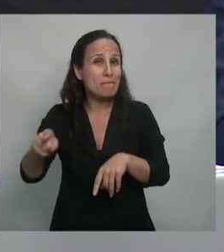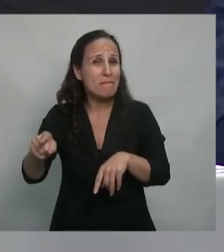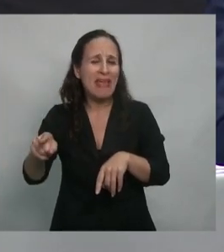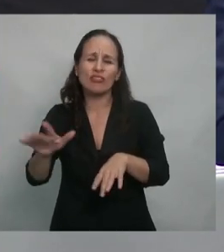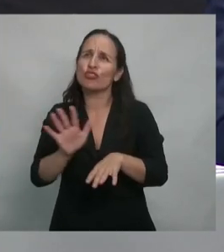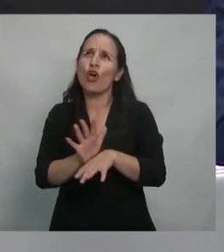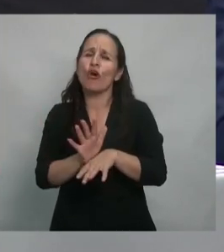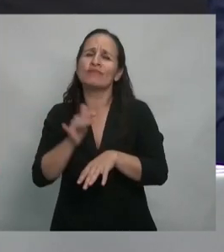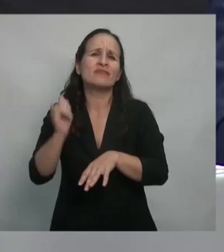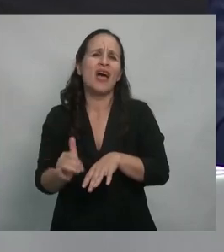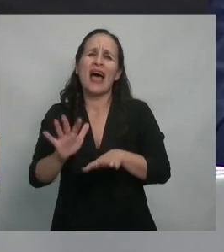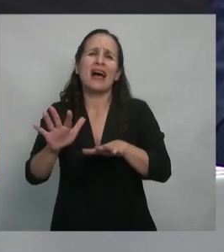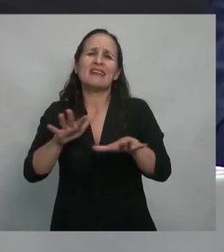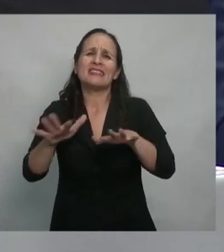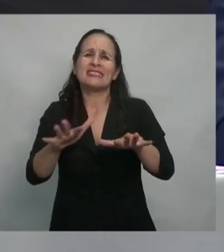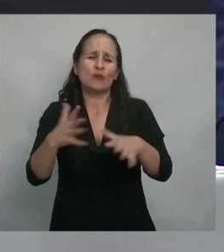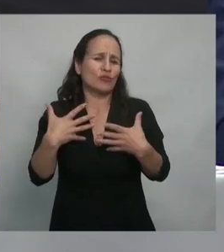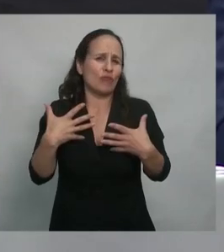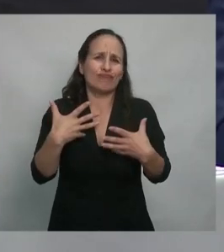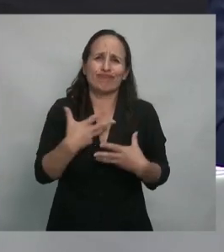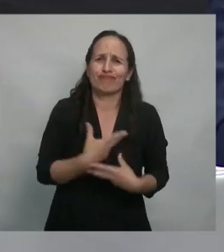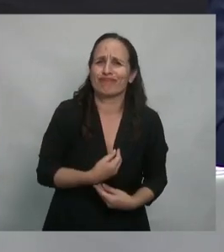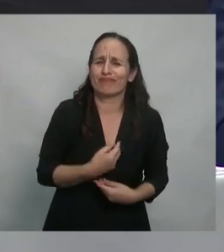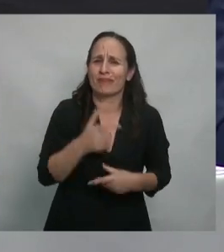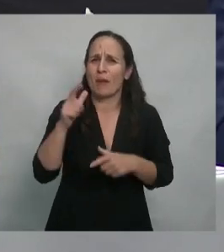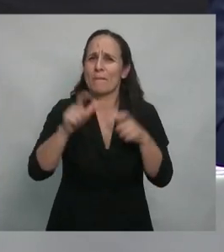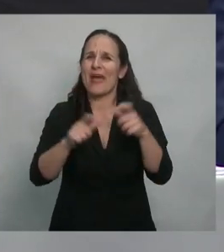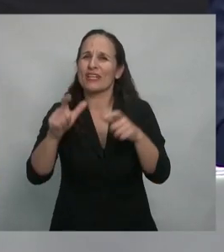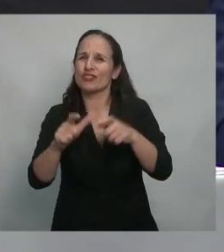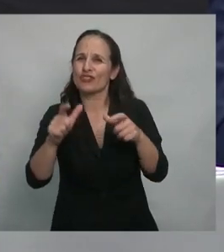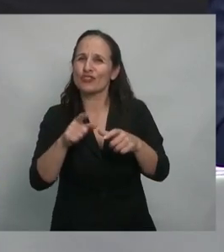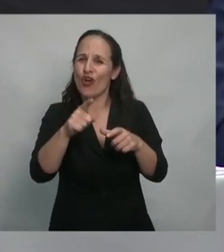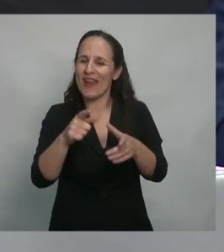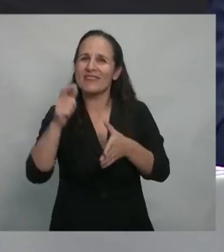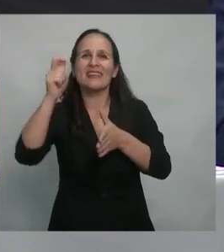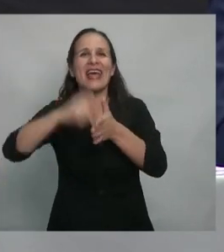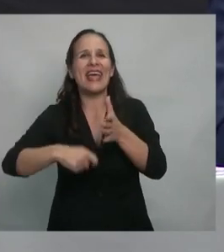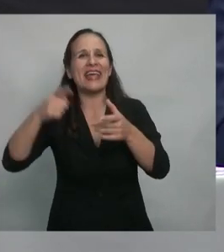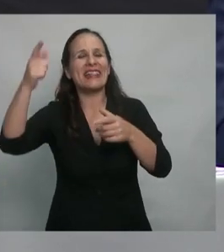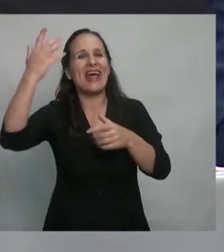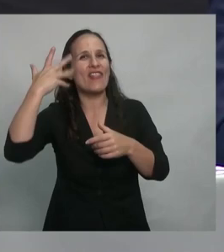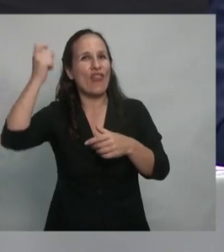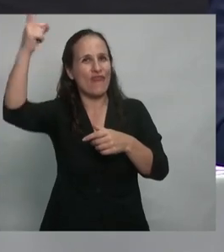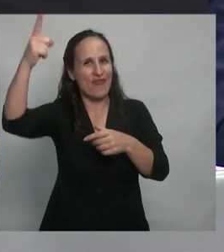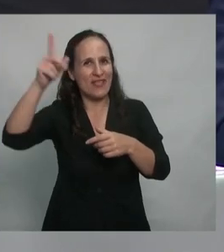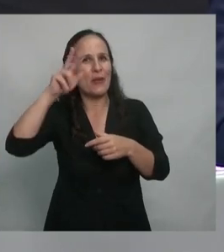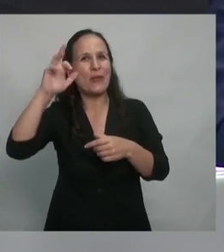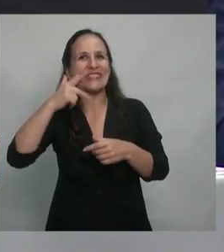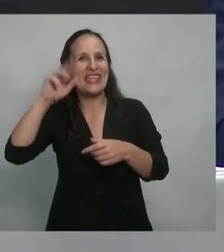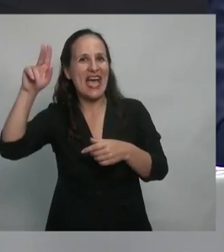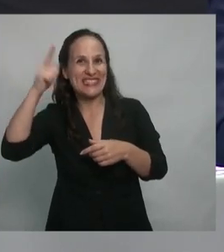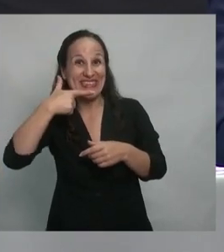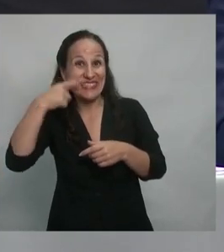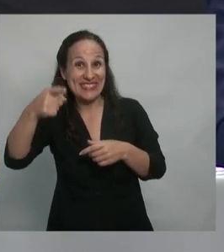e impracticables e incumplibles que los aliados en el Tratado de Versalles sometieron a la